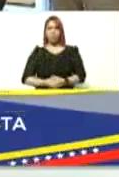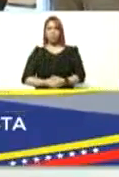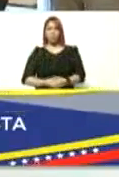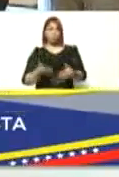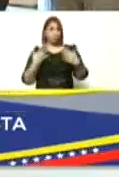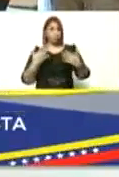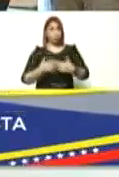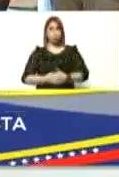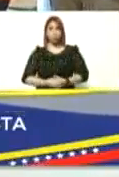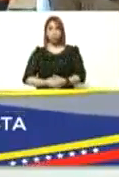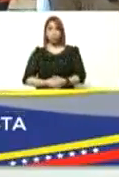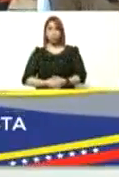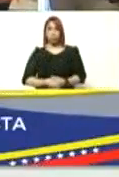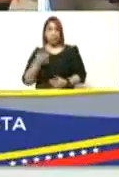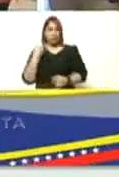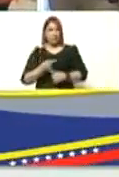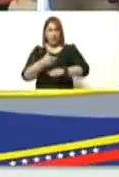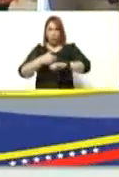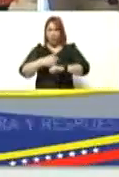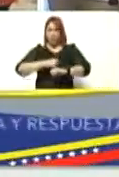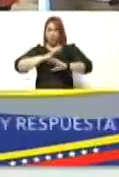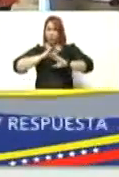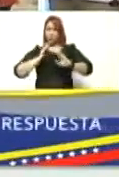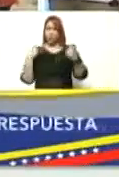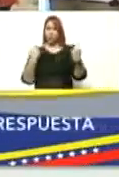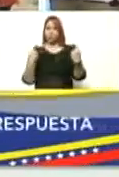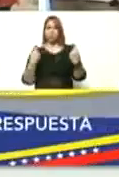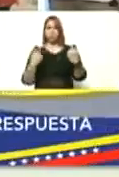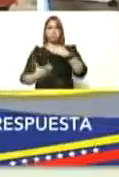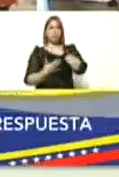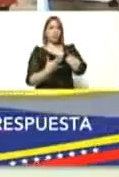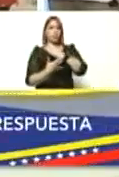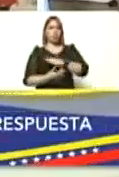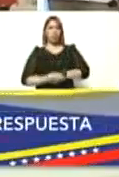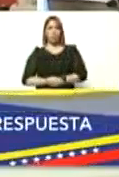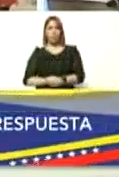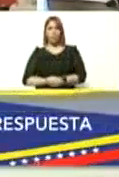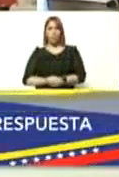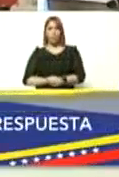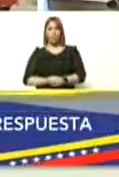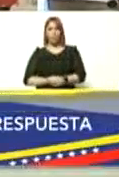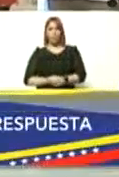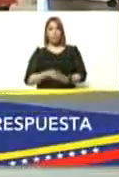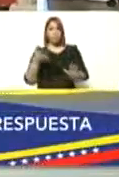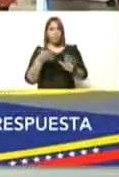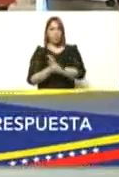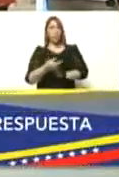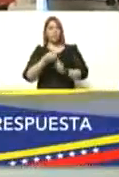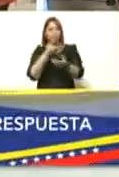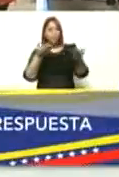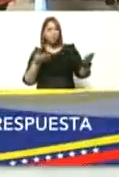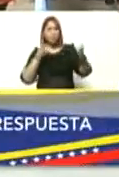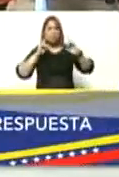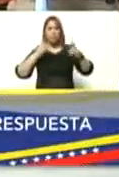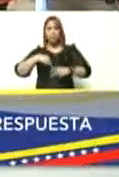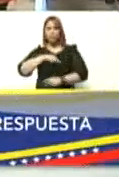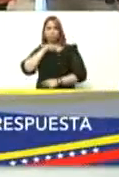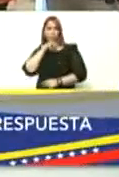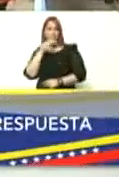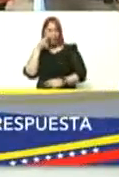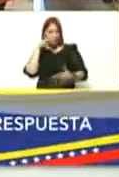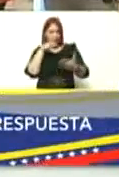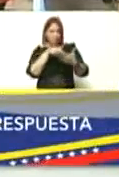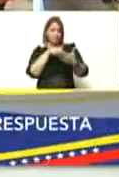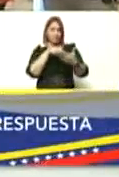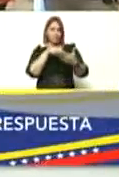inmediata tenemos que ser un gobierno popular y tecnológico ya sobre eso vamos a hablar ahora déjame ver aquí